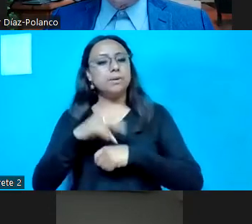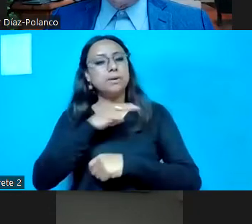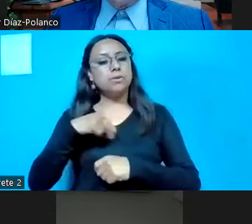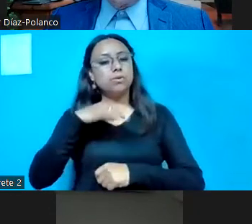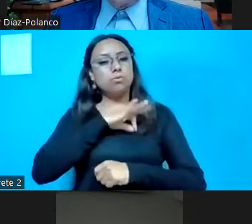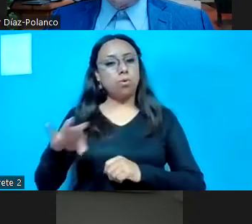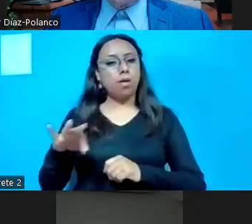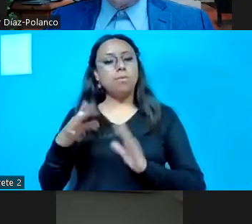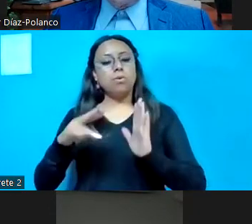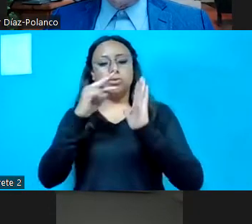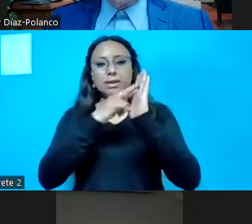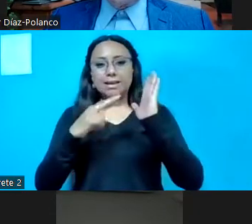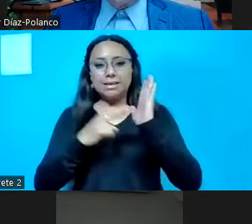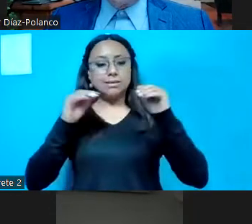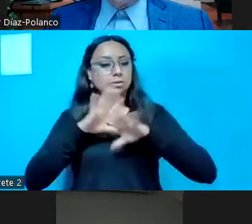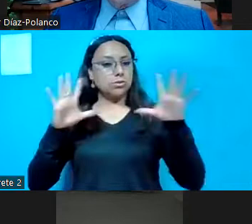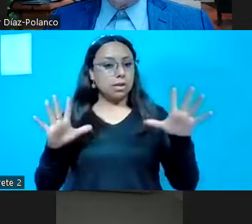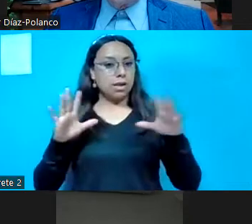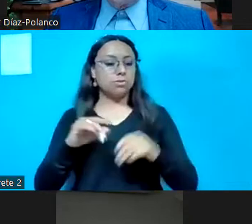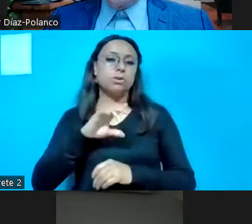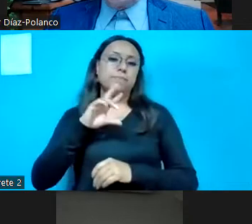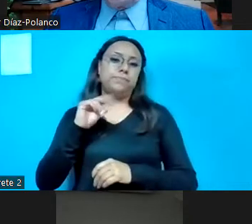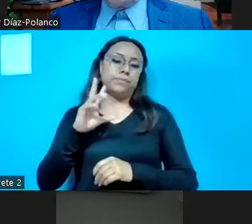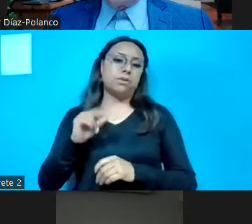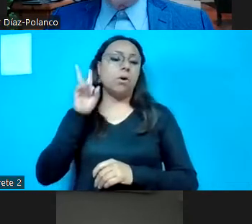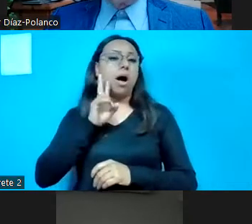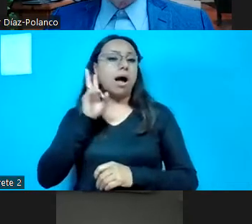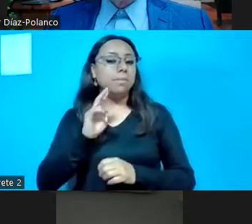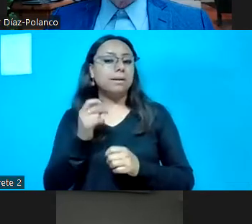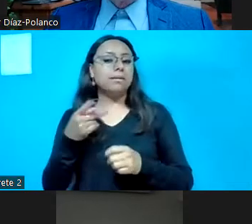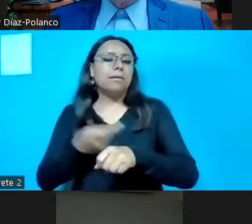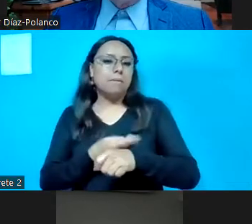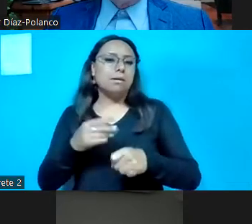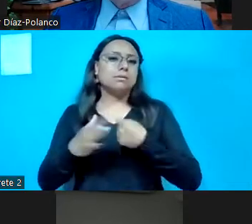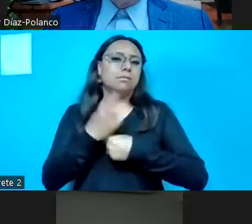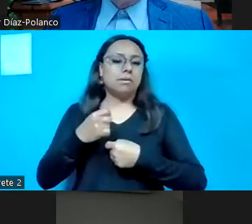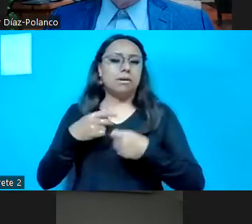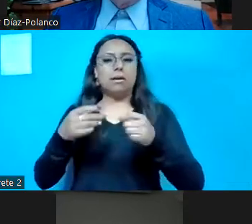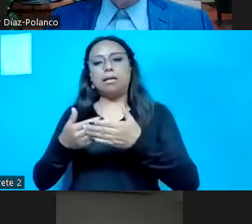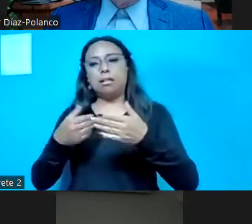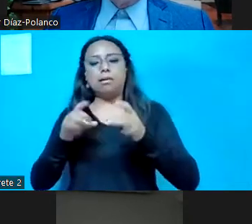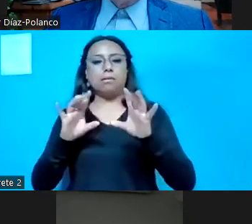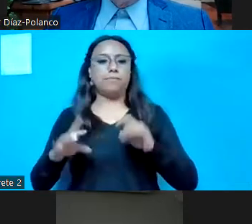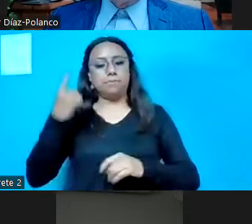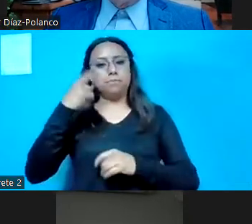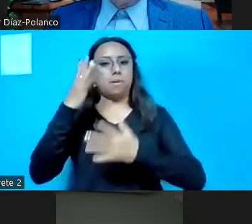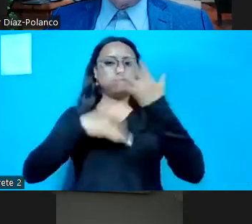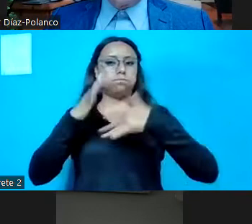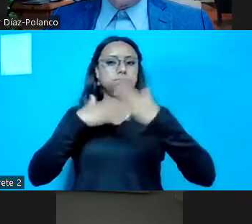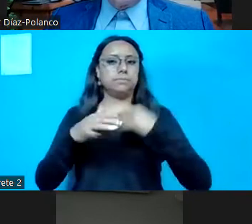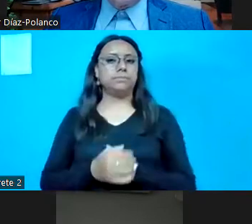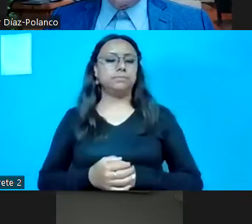recurriendo ahí a antecedentes para que podamos hacer uso de la palabra. Sería